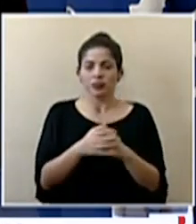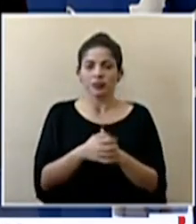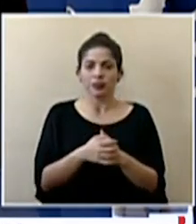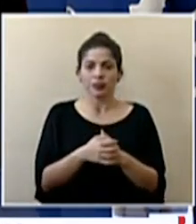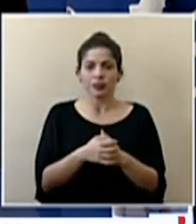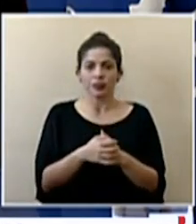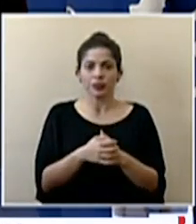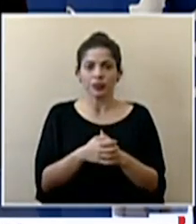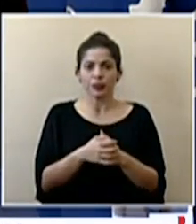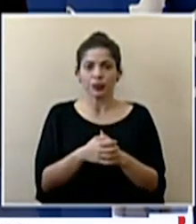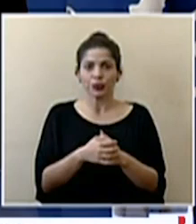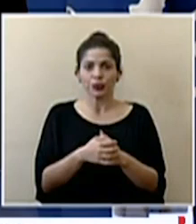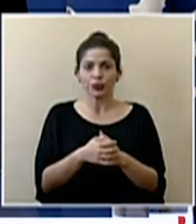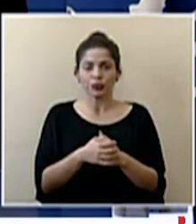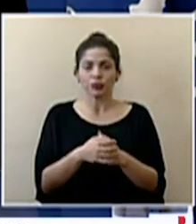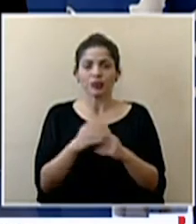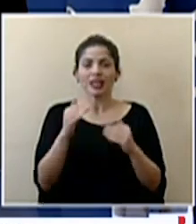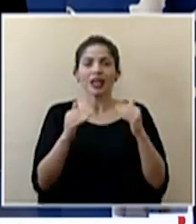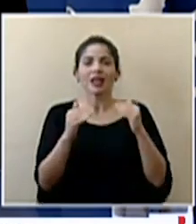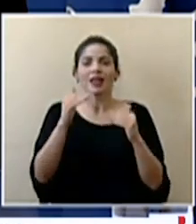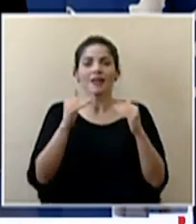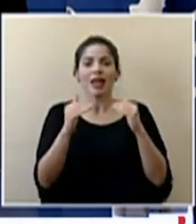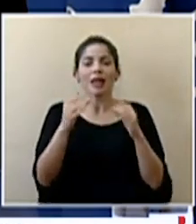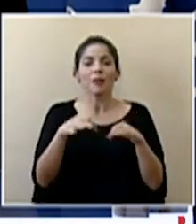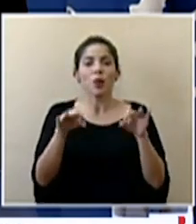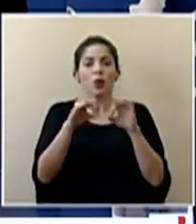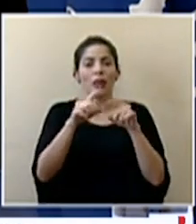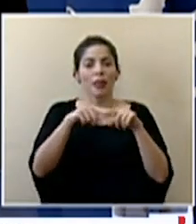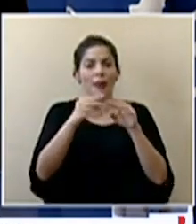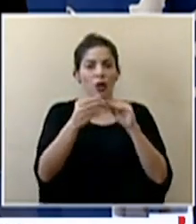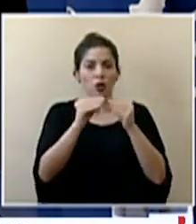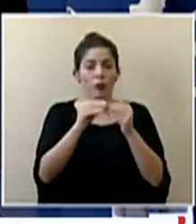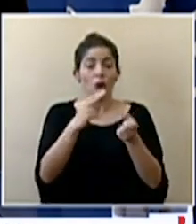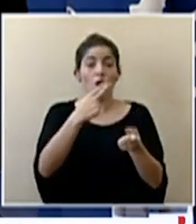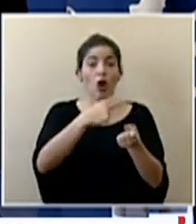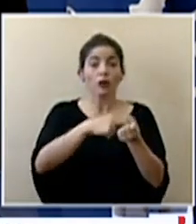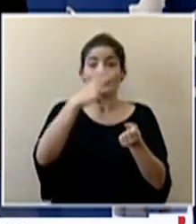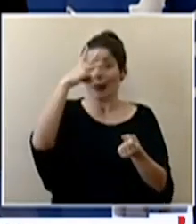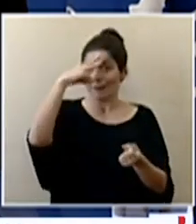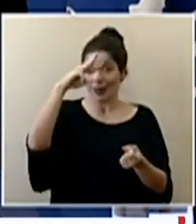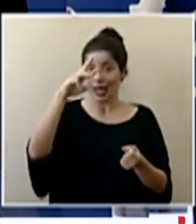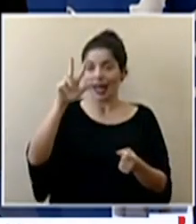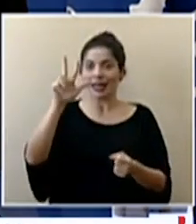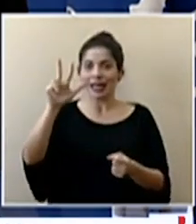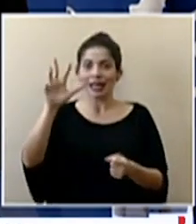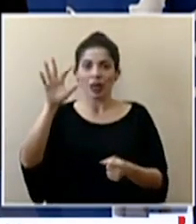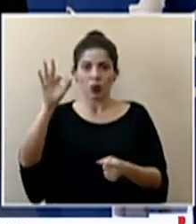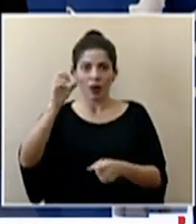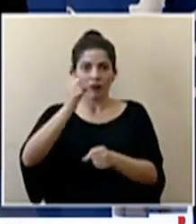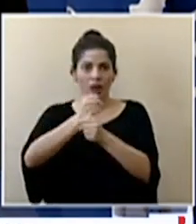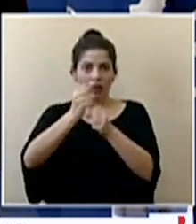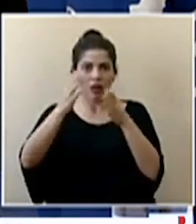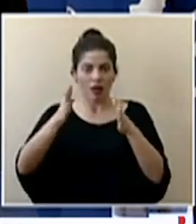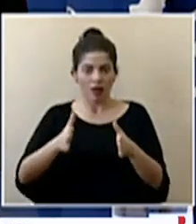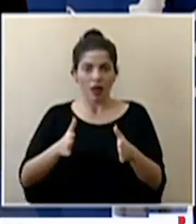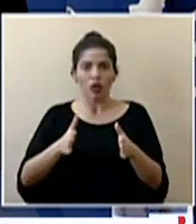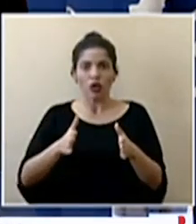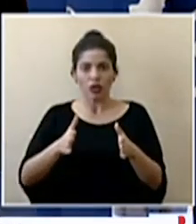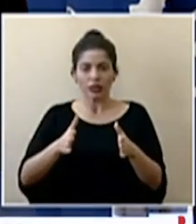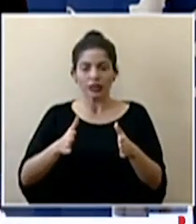en importancia por número el hospital méxico 39 funcionarios fueron